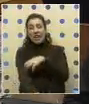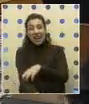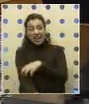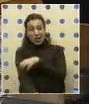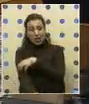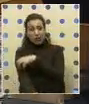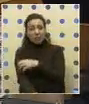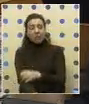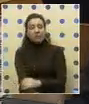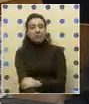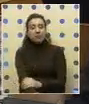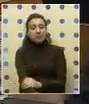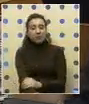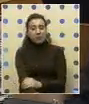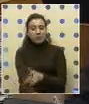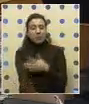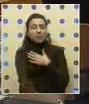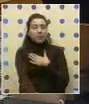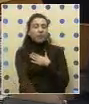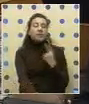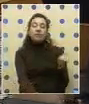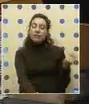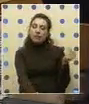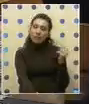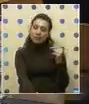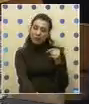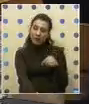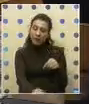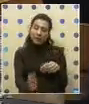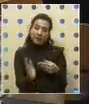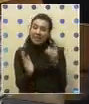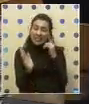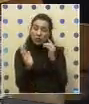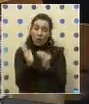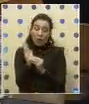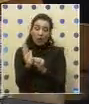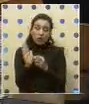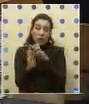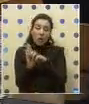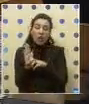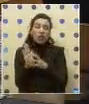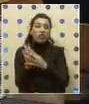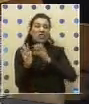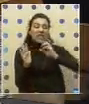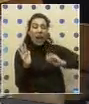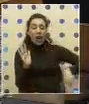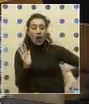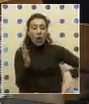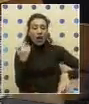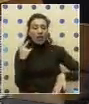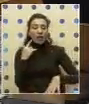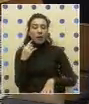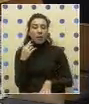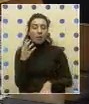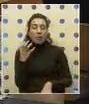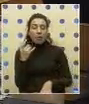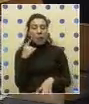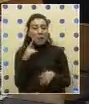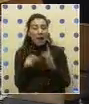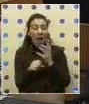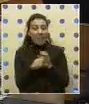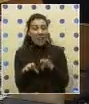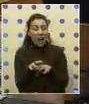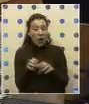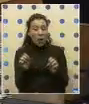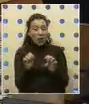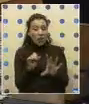parte en que me hubiera gustado que hubiera venido en este proyecto fue sacada en su momento, dado a que para llegar a un acuerdo